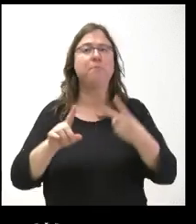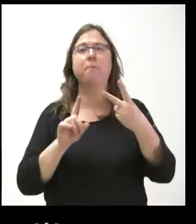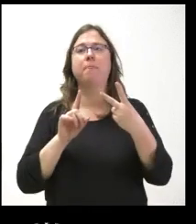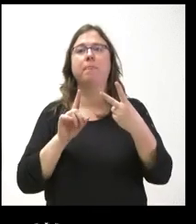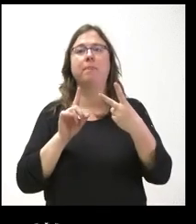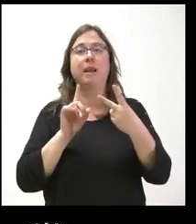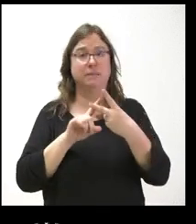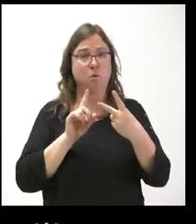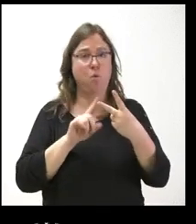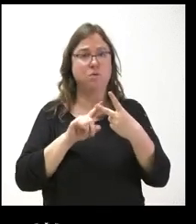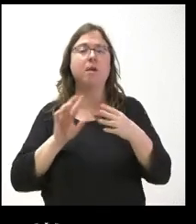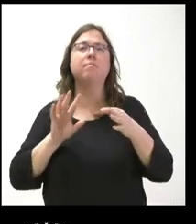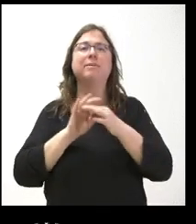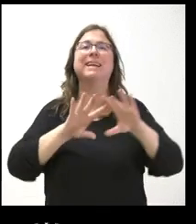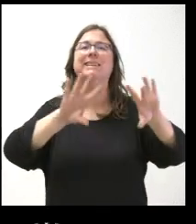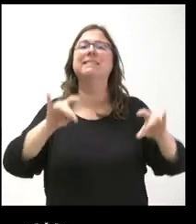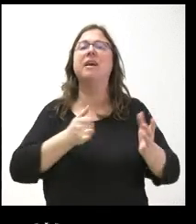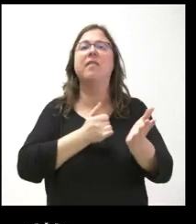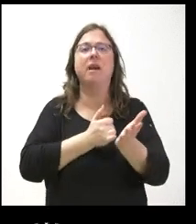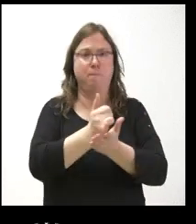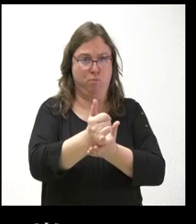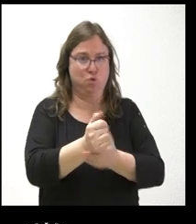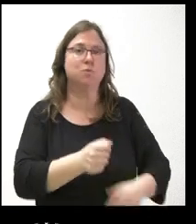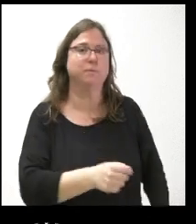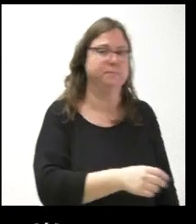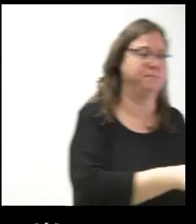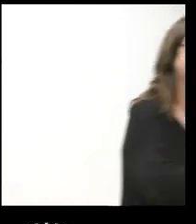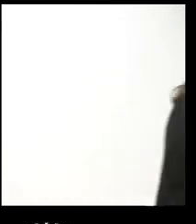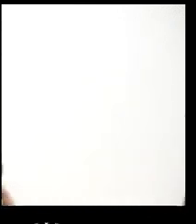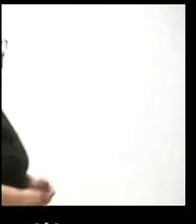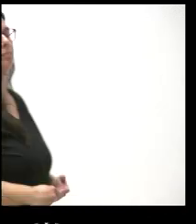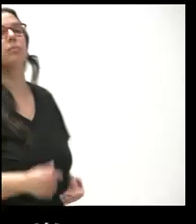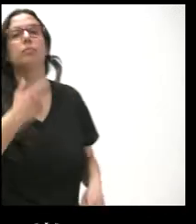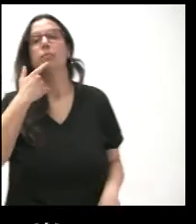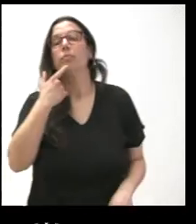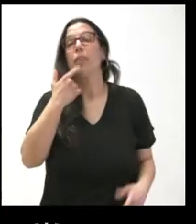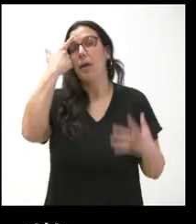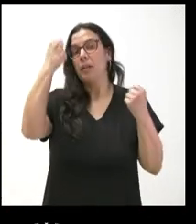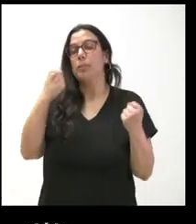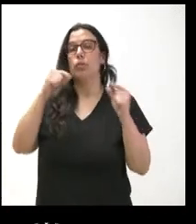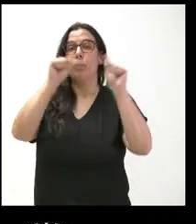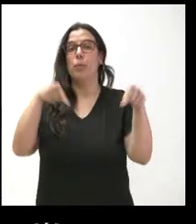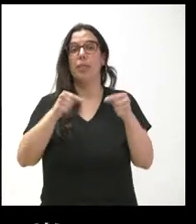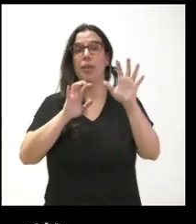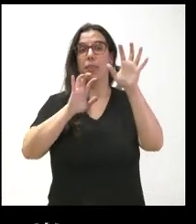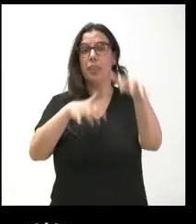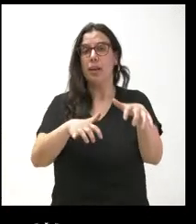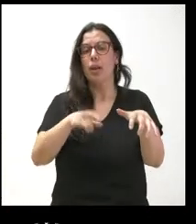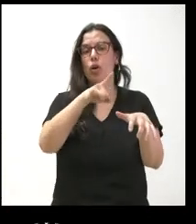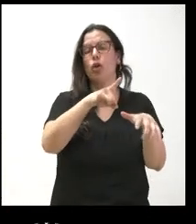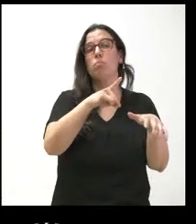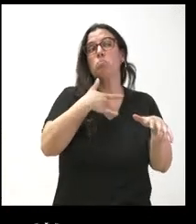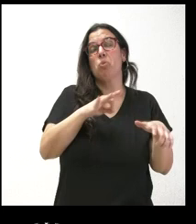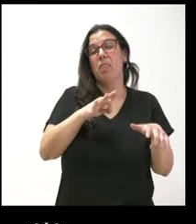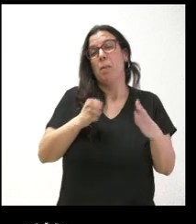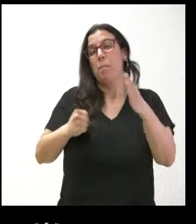es con respecto a Tierra de Campos. Los expertos aseguran que en la provincia de León, a lo sumo, pertenecerían a Tierra de Campos un